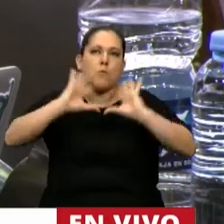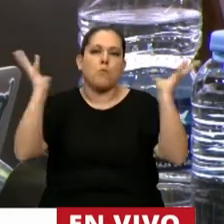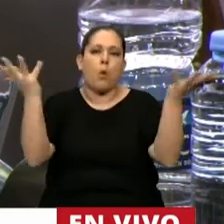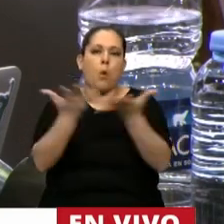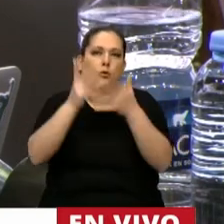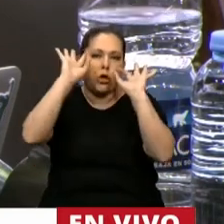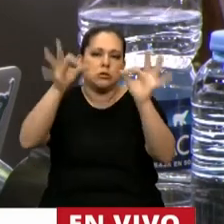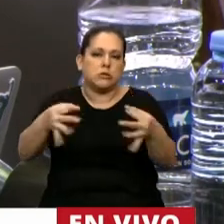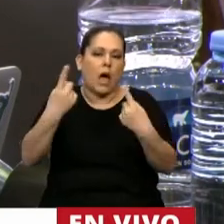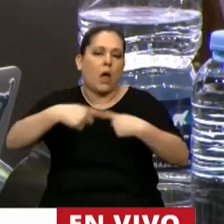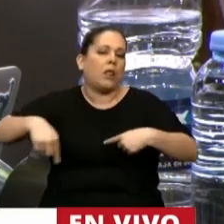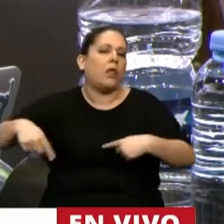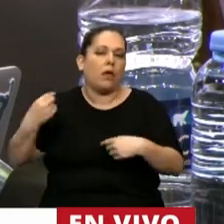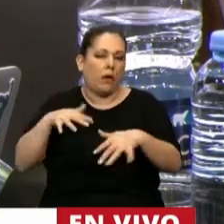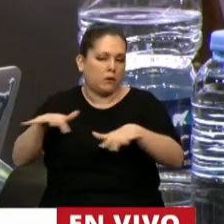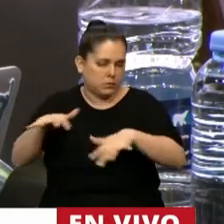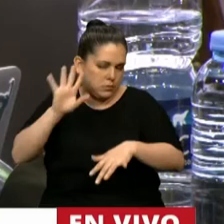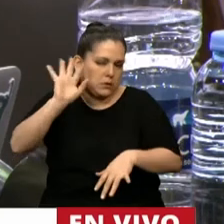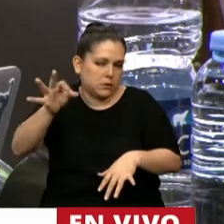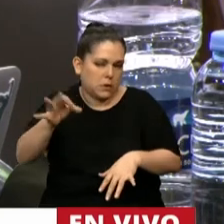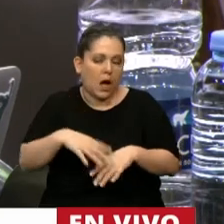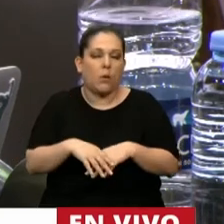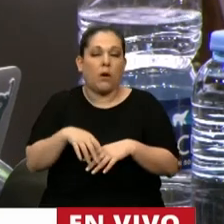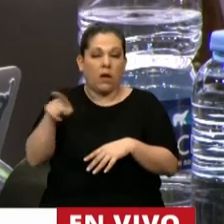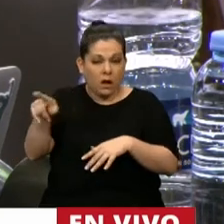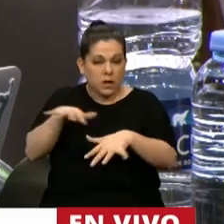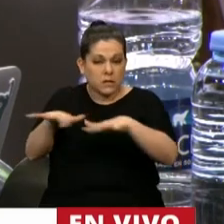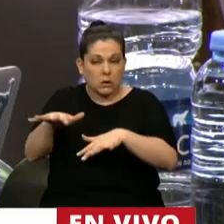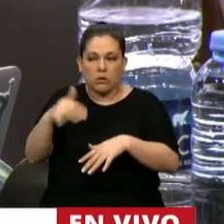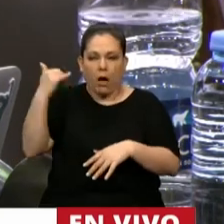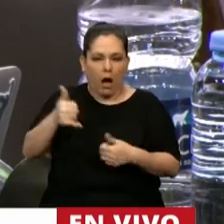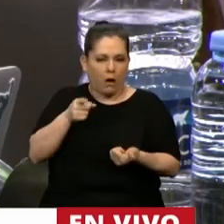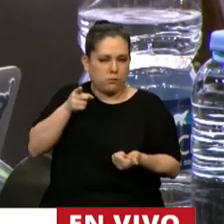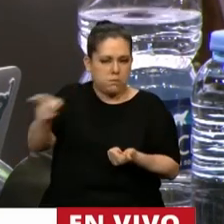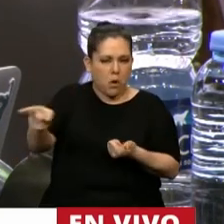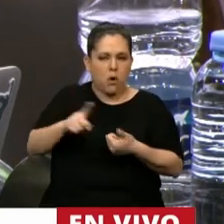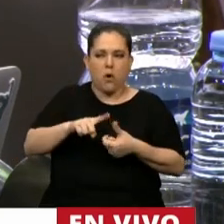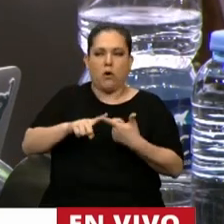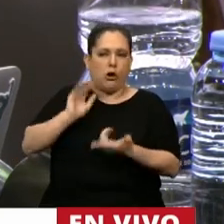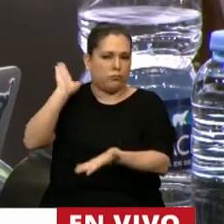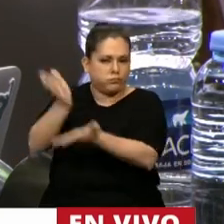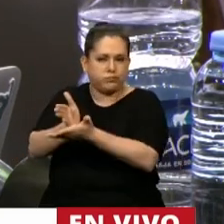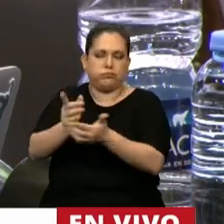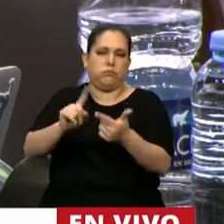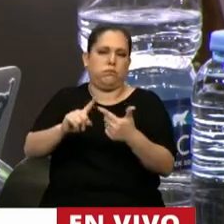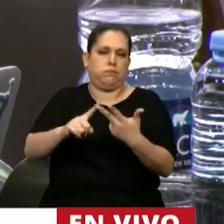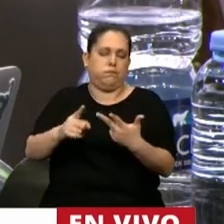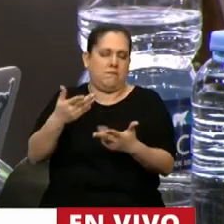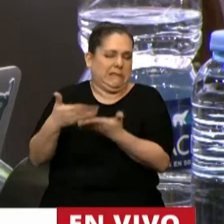Esto no solamente ha provocado indignación, repudio y condena del cuerpo,